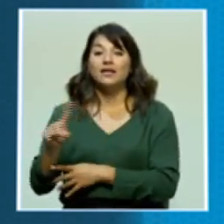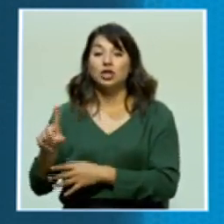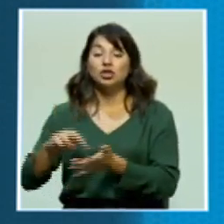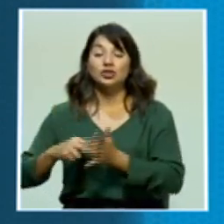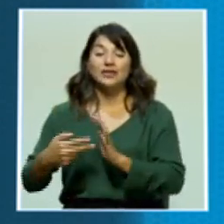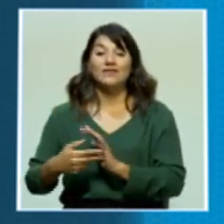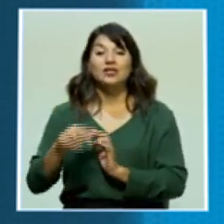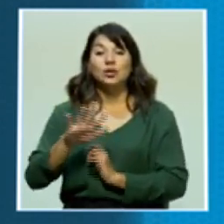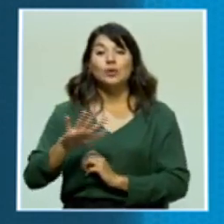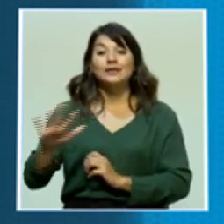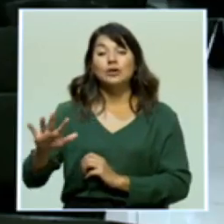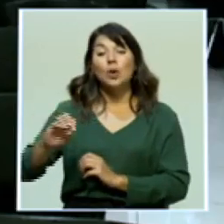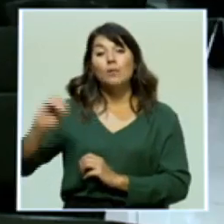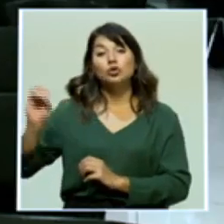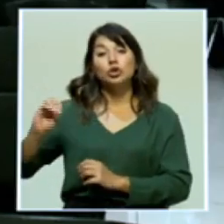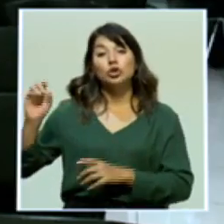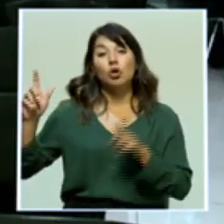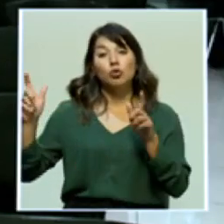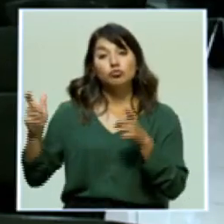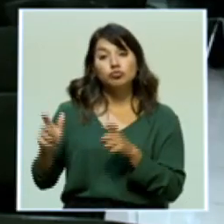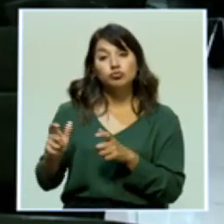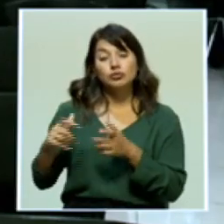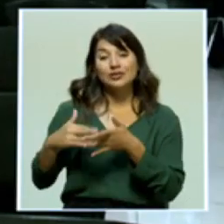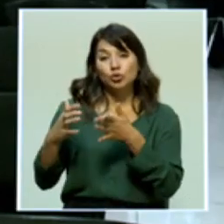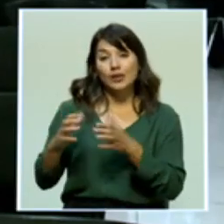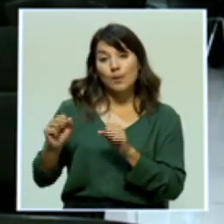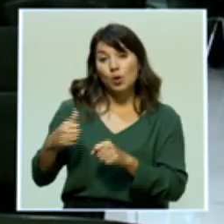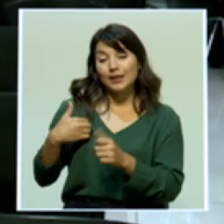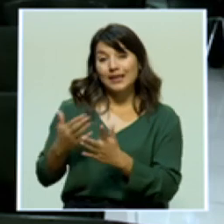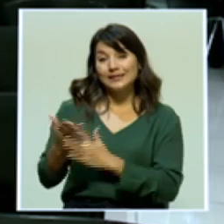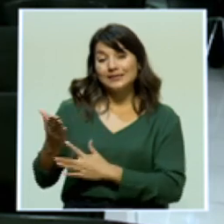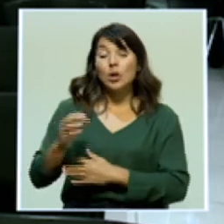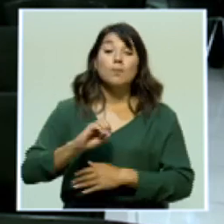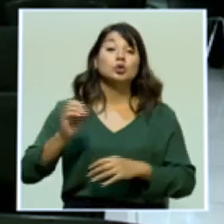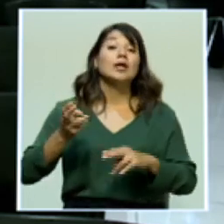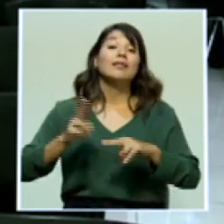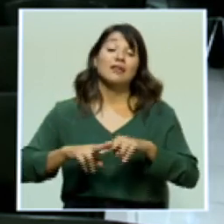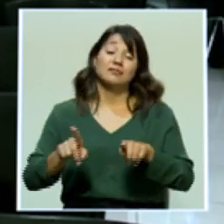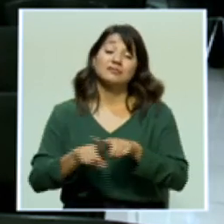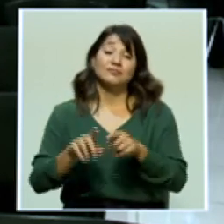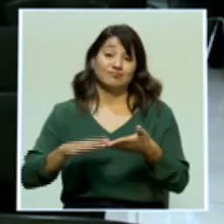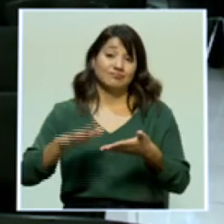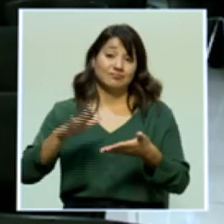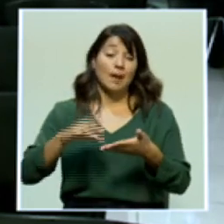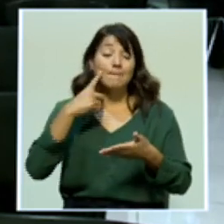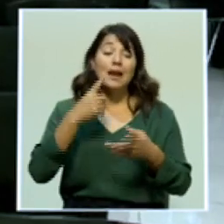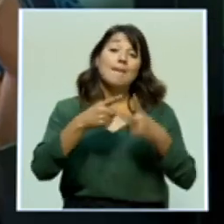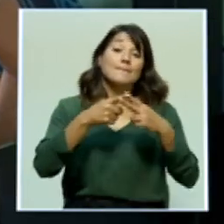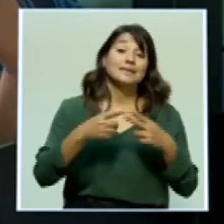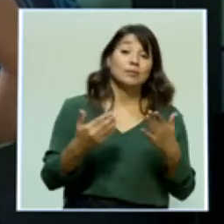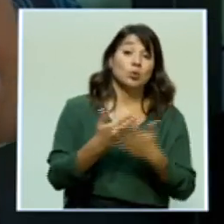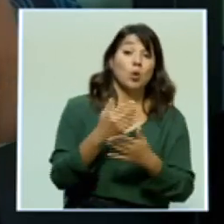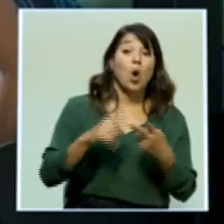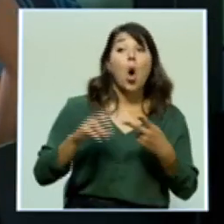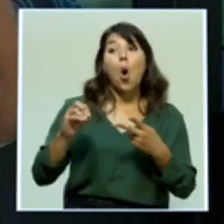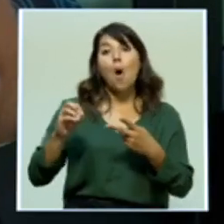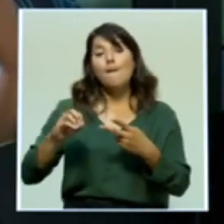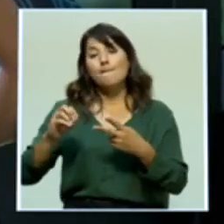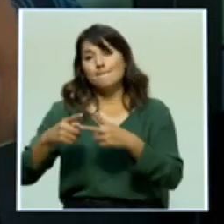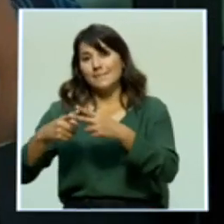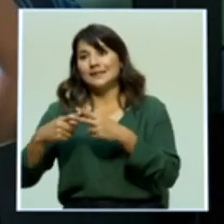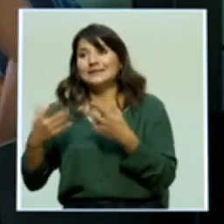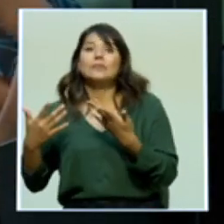55% menos. Las tasas de interés se verán afectadas en préstamos tanto nuevos como los ya en cobro. Estos últimos,